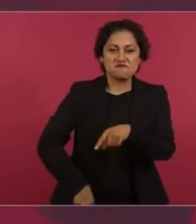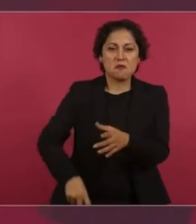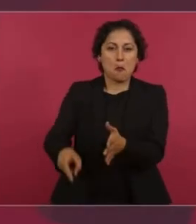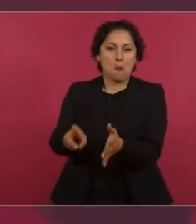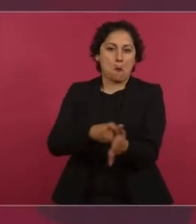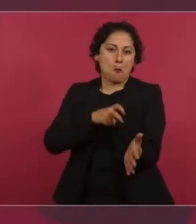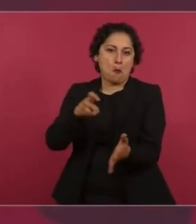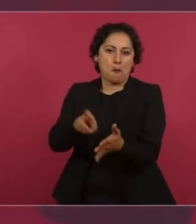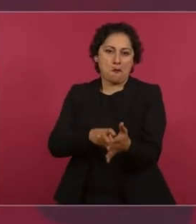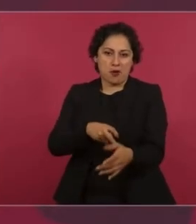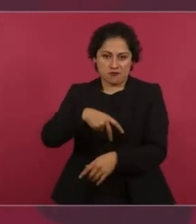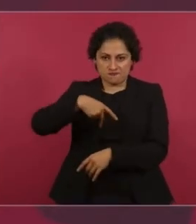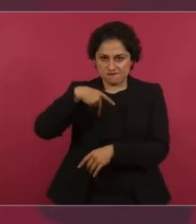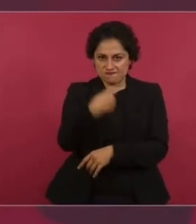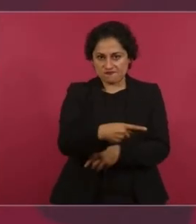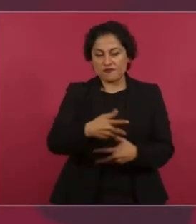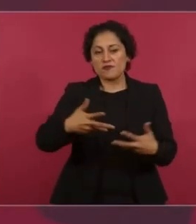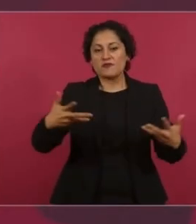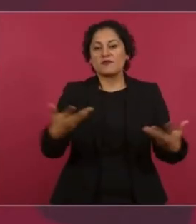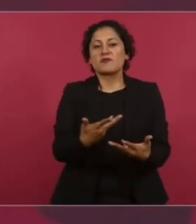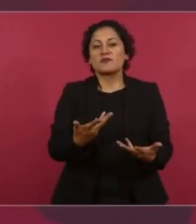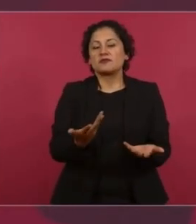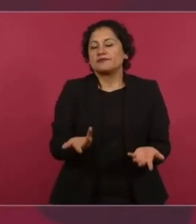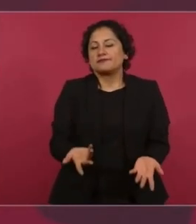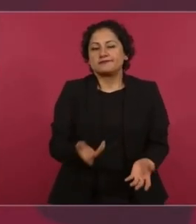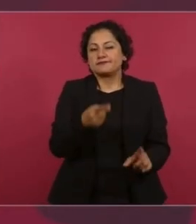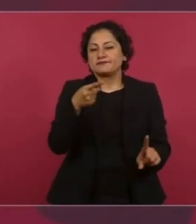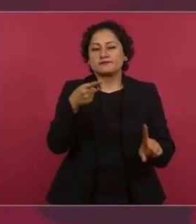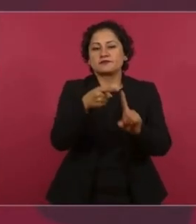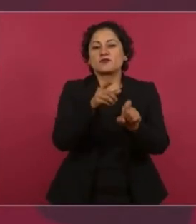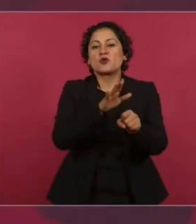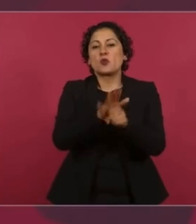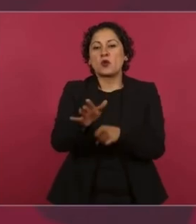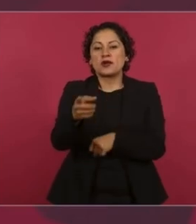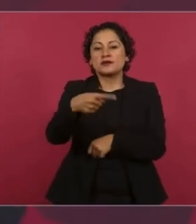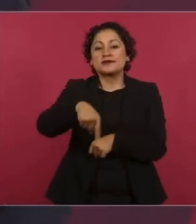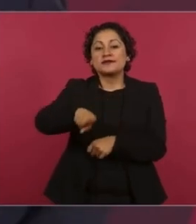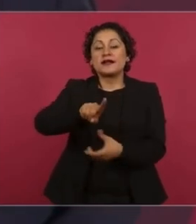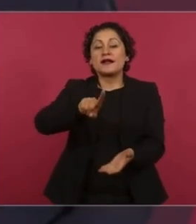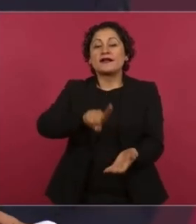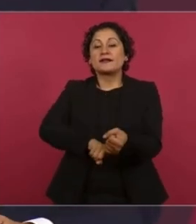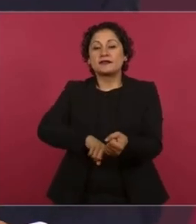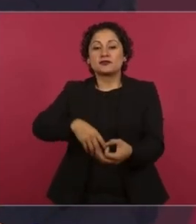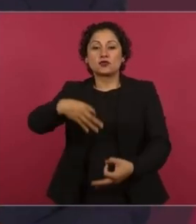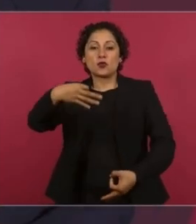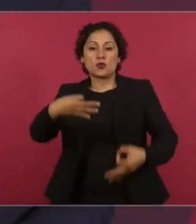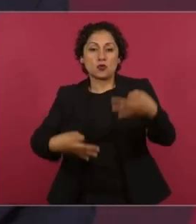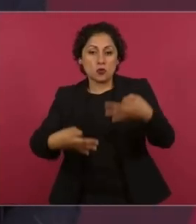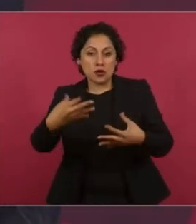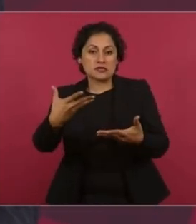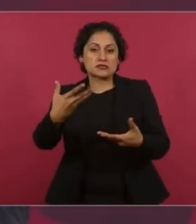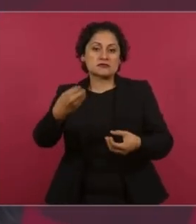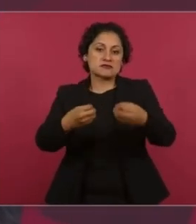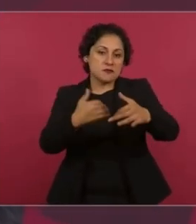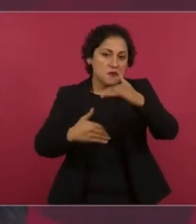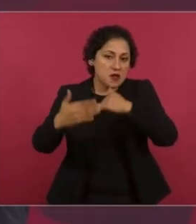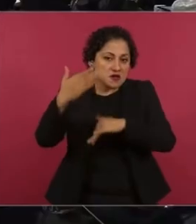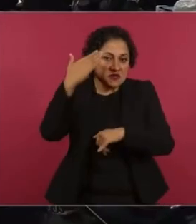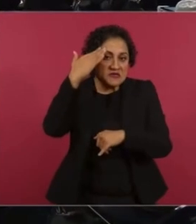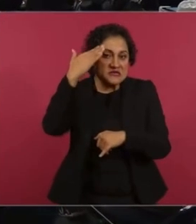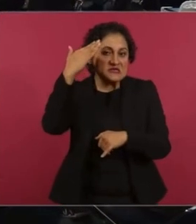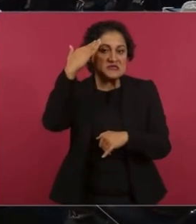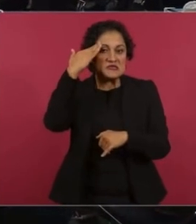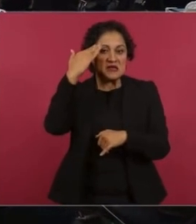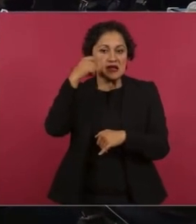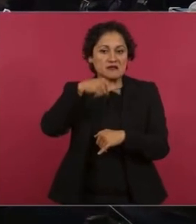para que los jueces, magistrados, ministros, los elija el